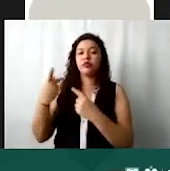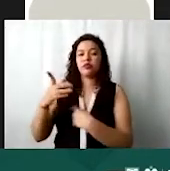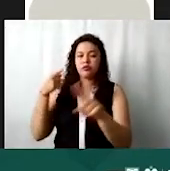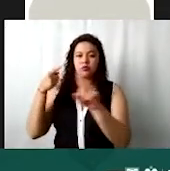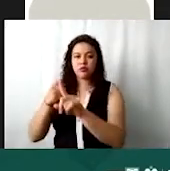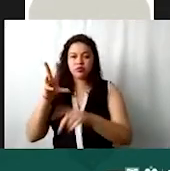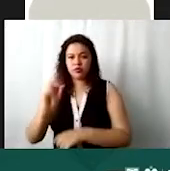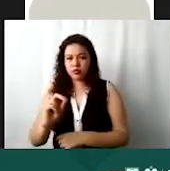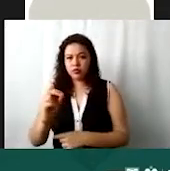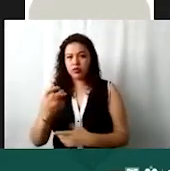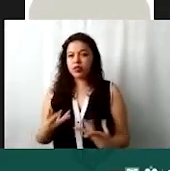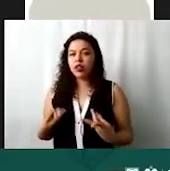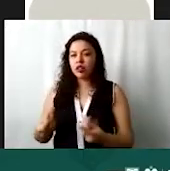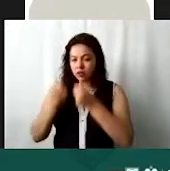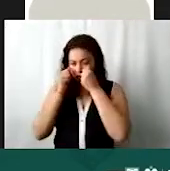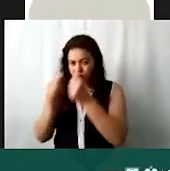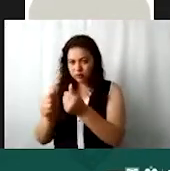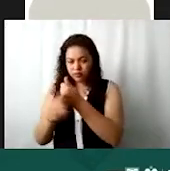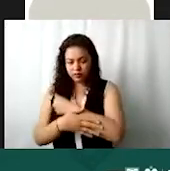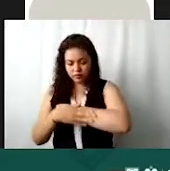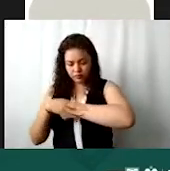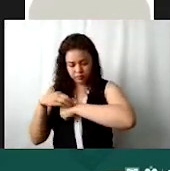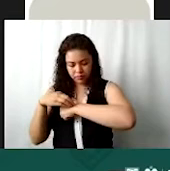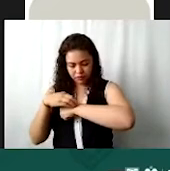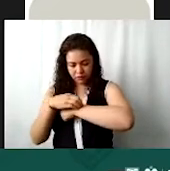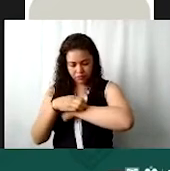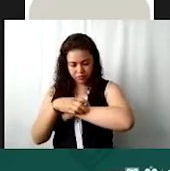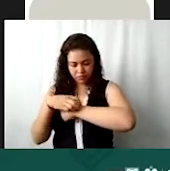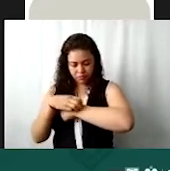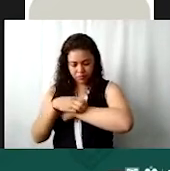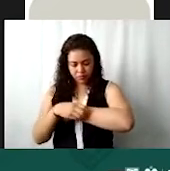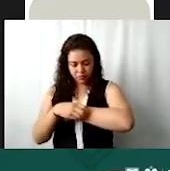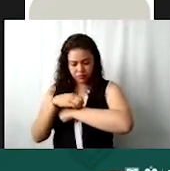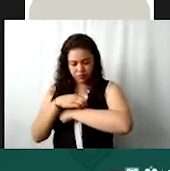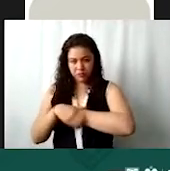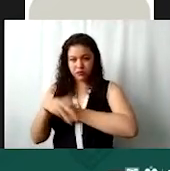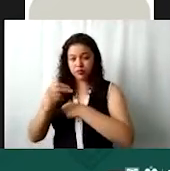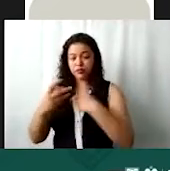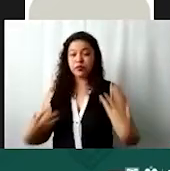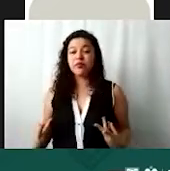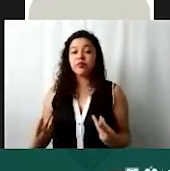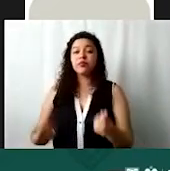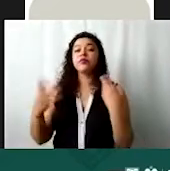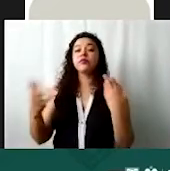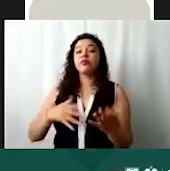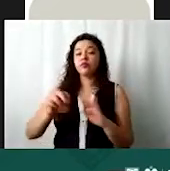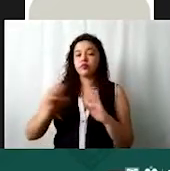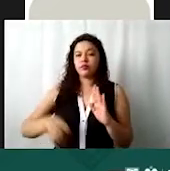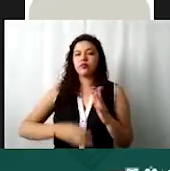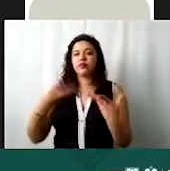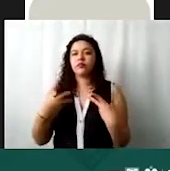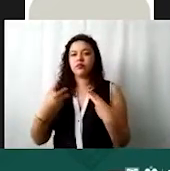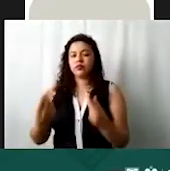y son gastos asistenciales entonces pues no en estos gastos lo que ustedes deben de meter son el gasto